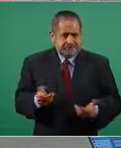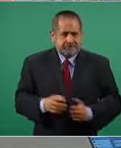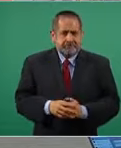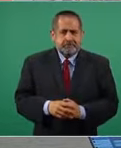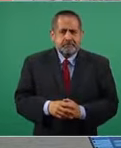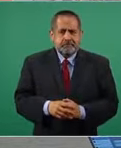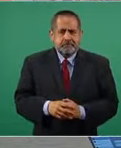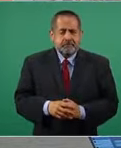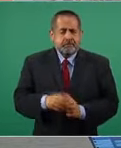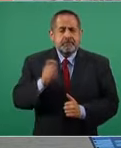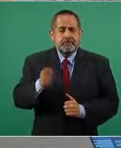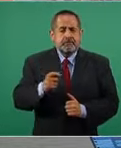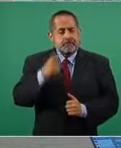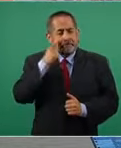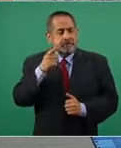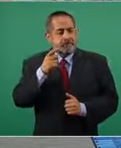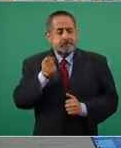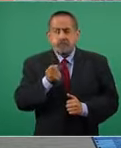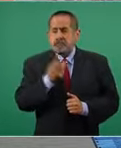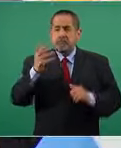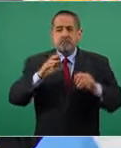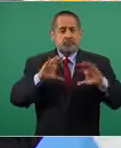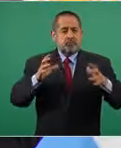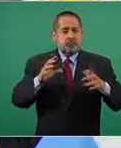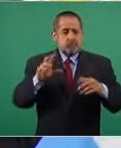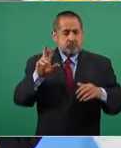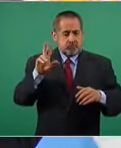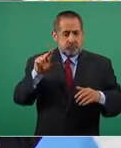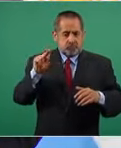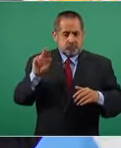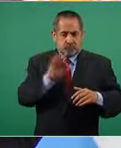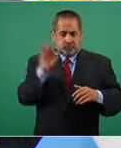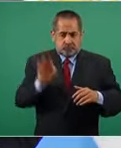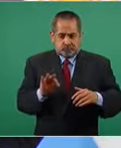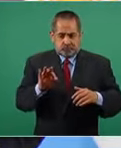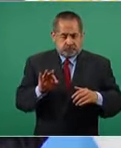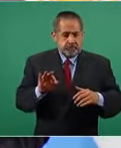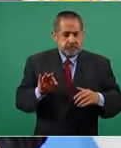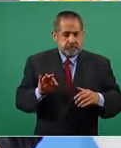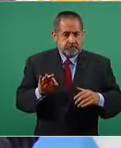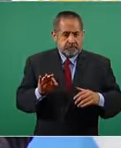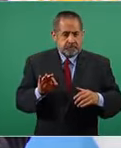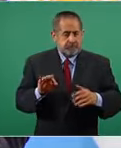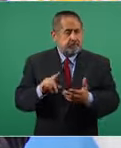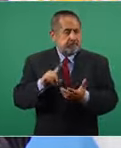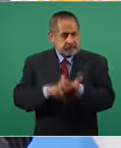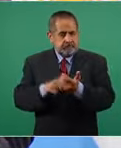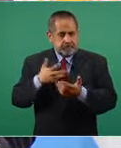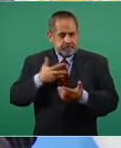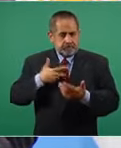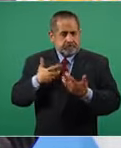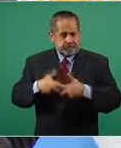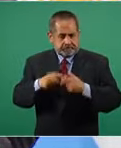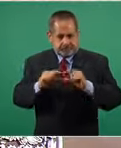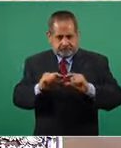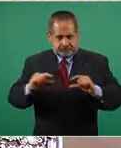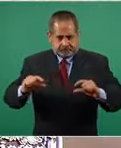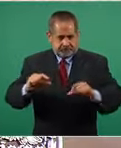de 80 países que cuentan con la vacuna